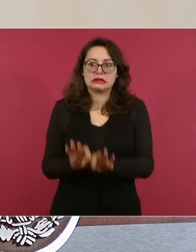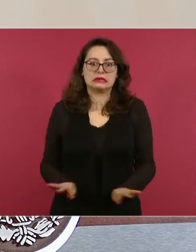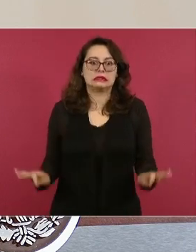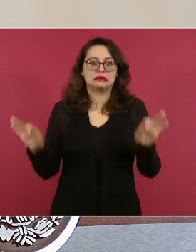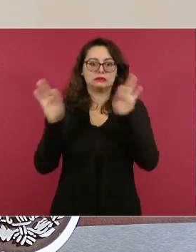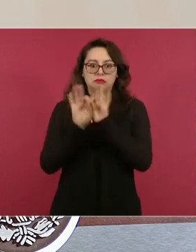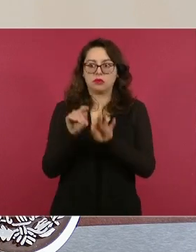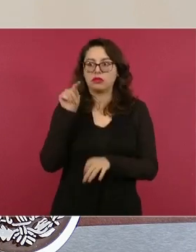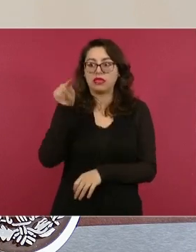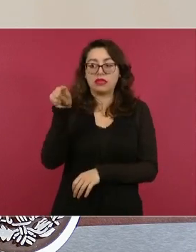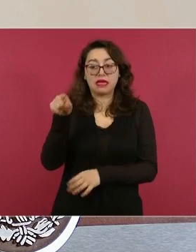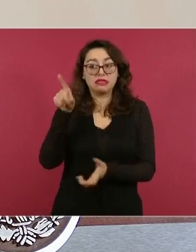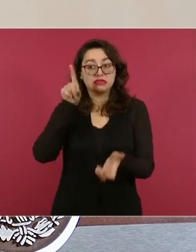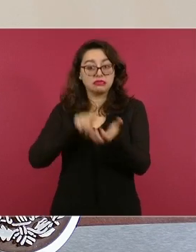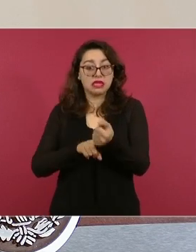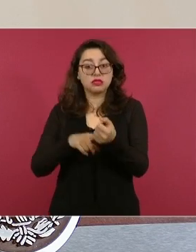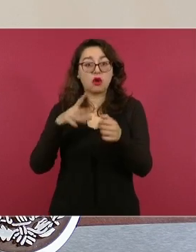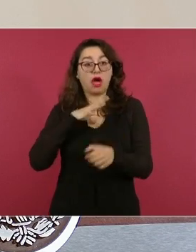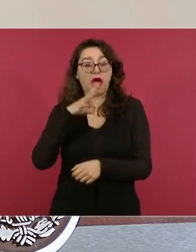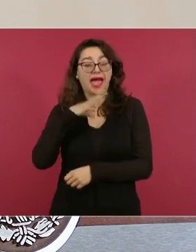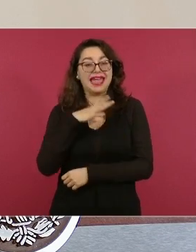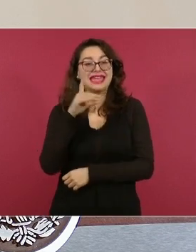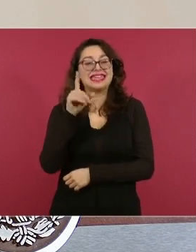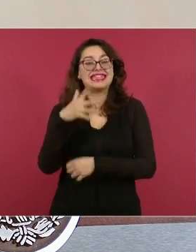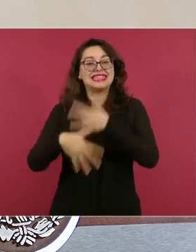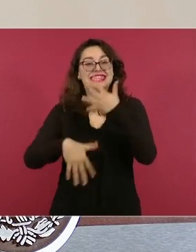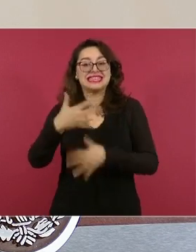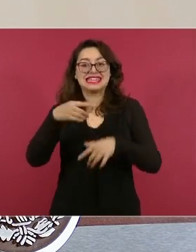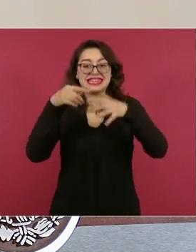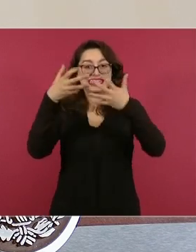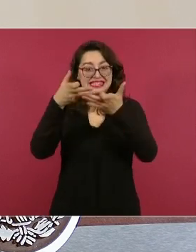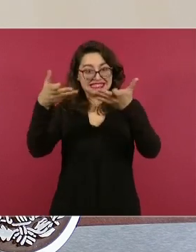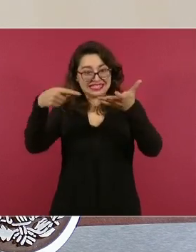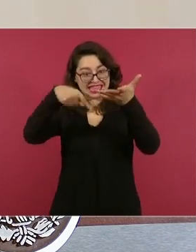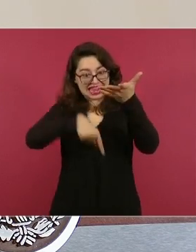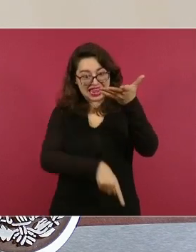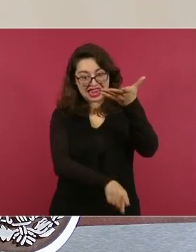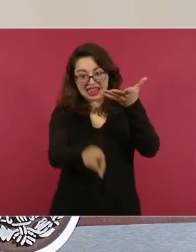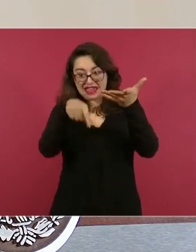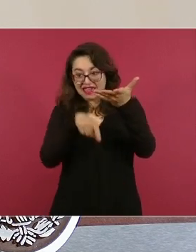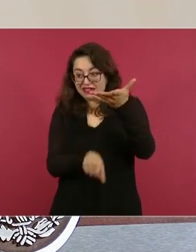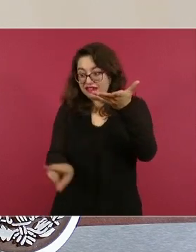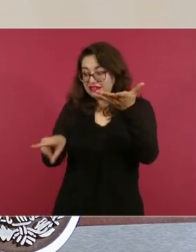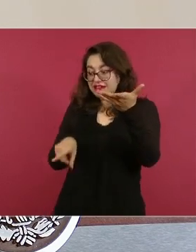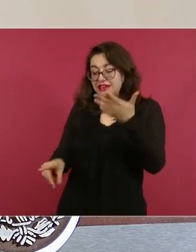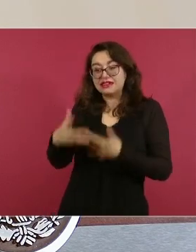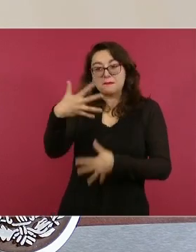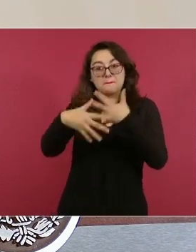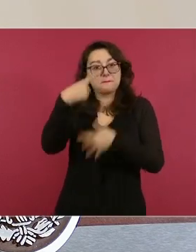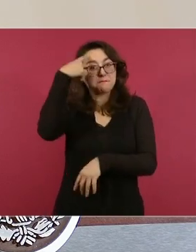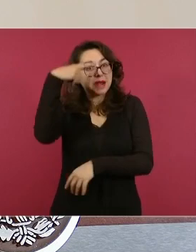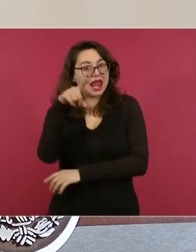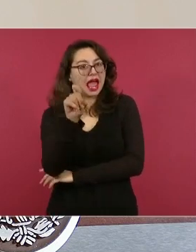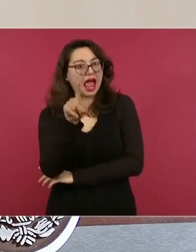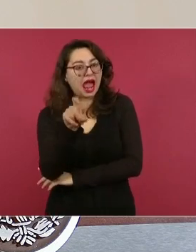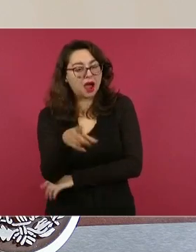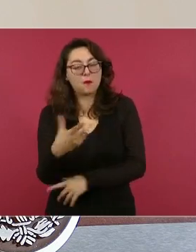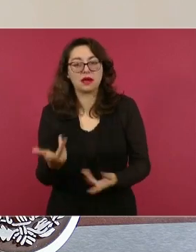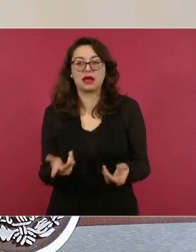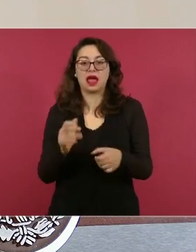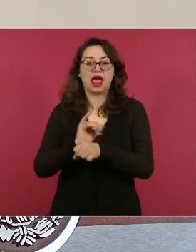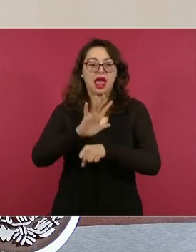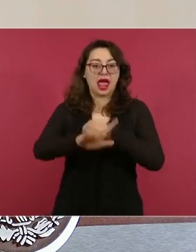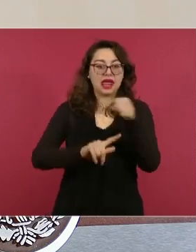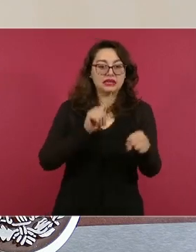15 presas de la región. Es hogar de más de mil especies de flor y fauna, entre ellos 280